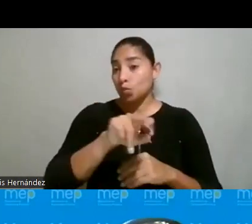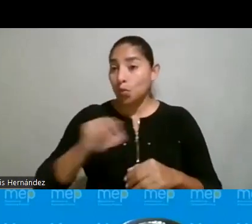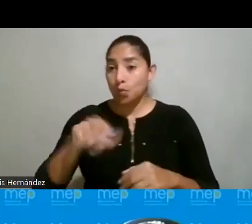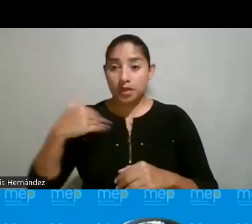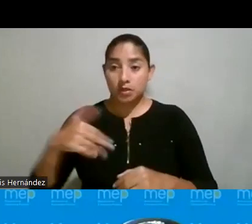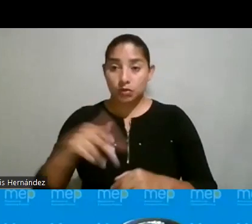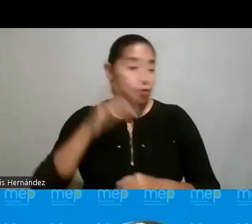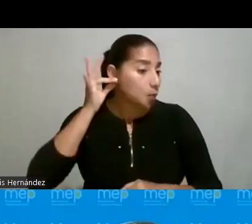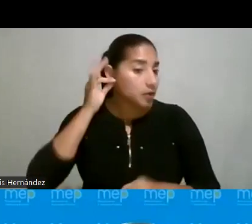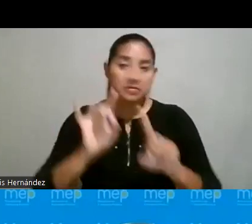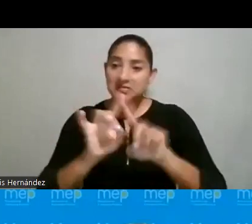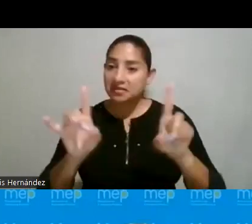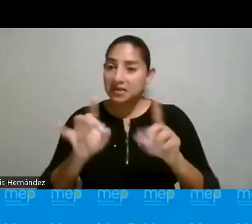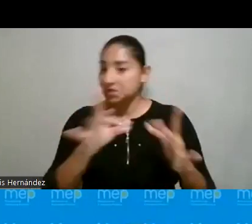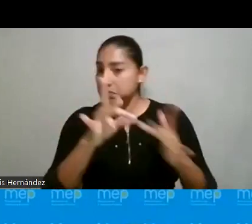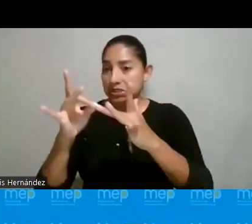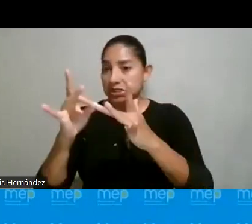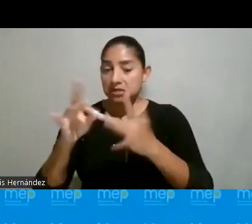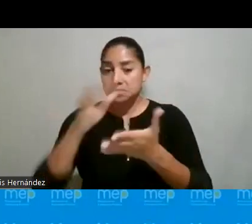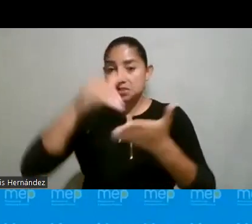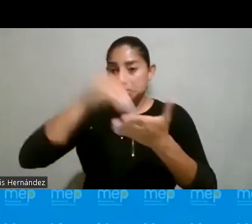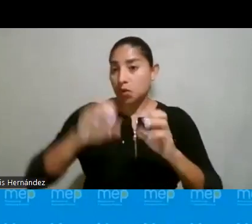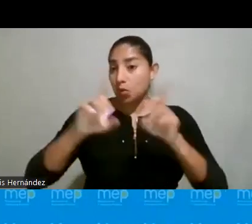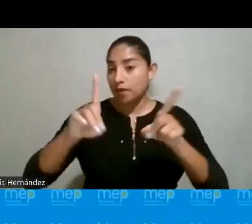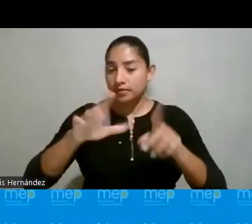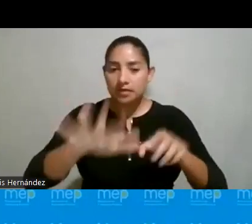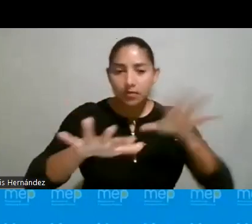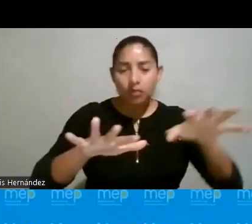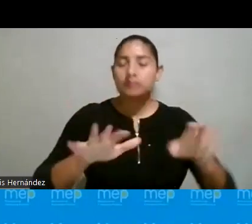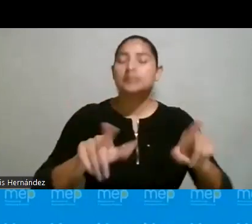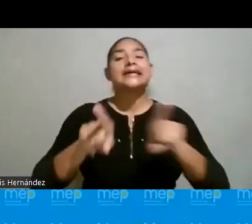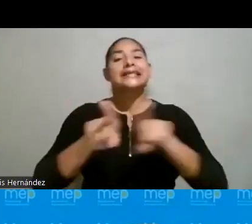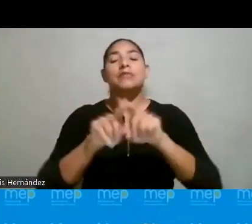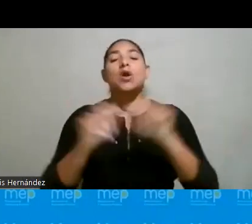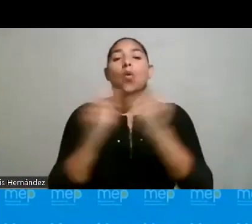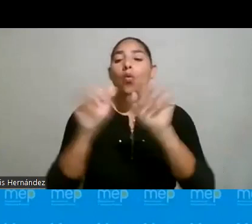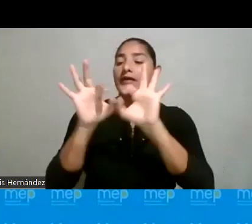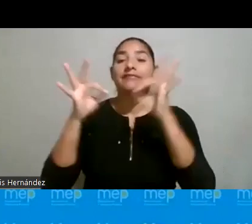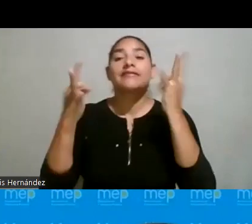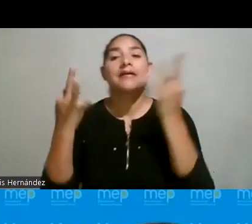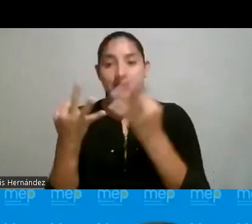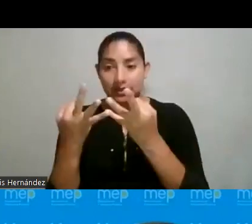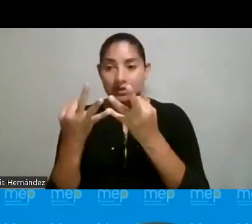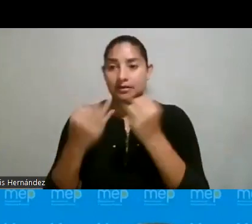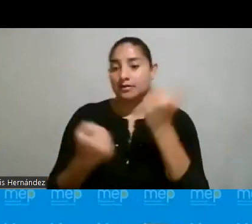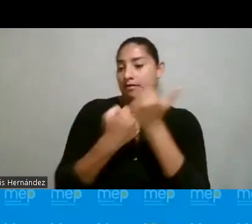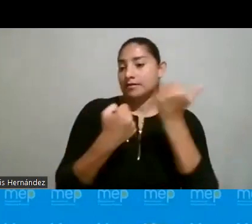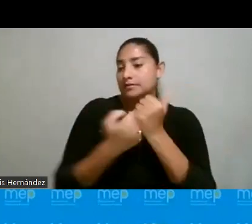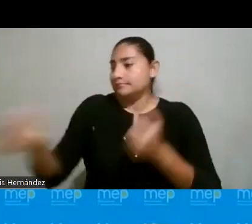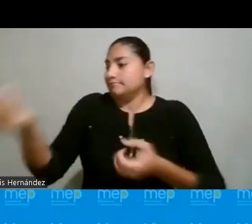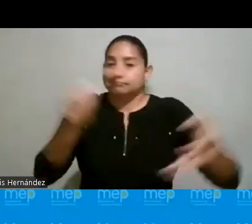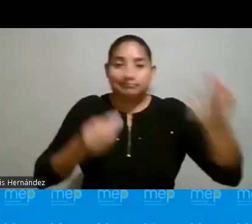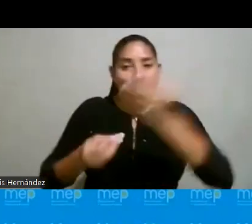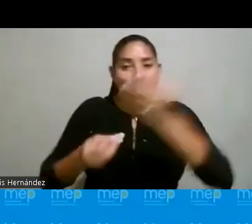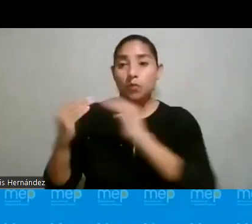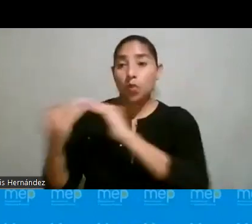compañeras de las diferentes especialidades en centro educativo, sino también con la familia y con cooperantes, ¿verdad? Tanto en